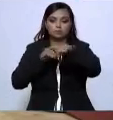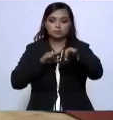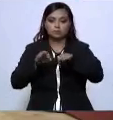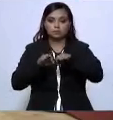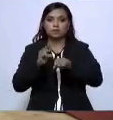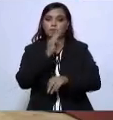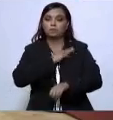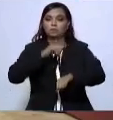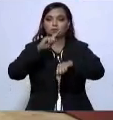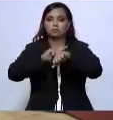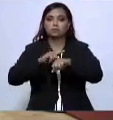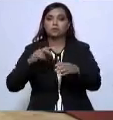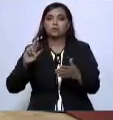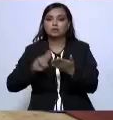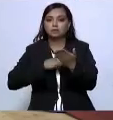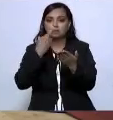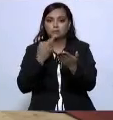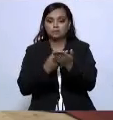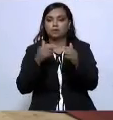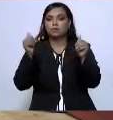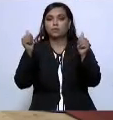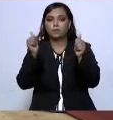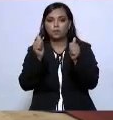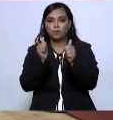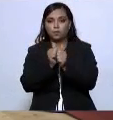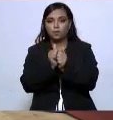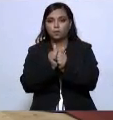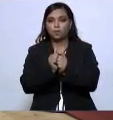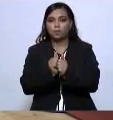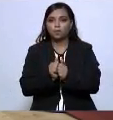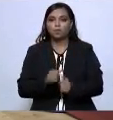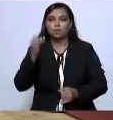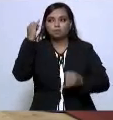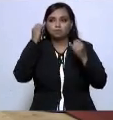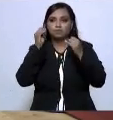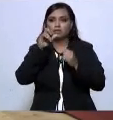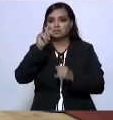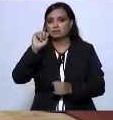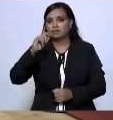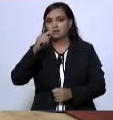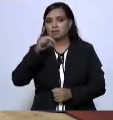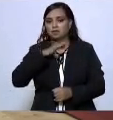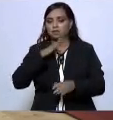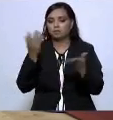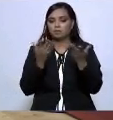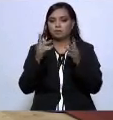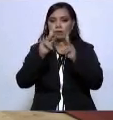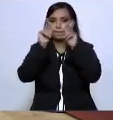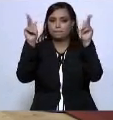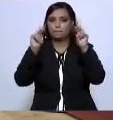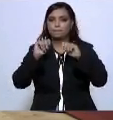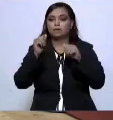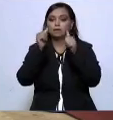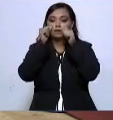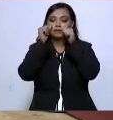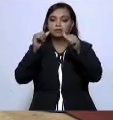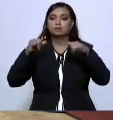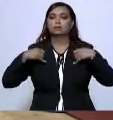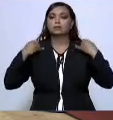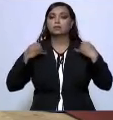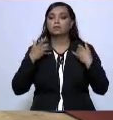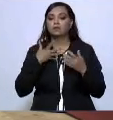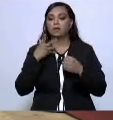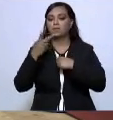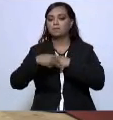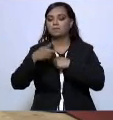al municipio de Reynosa, mediante la estrategia Constructores de Paz en la Atención de Jóvenes en Riesgo. Y